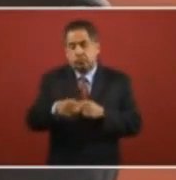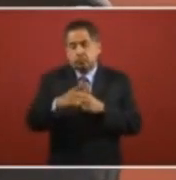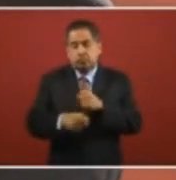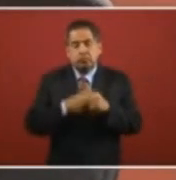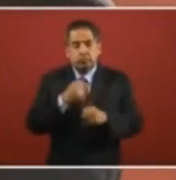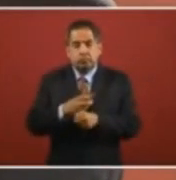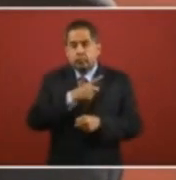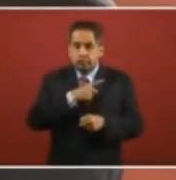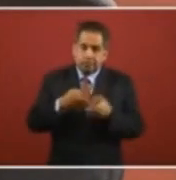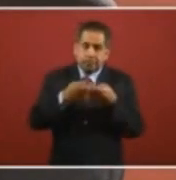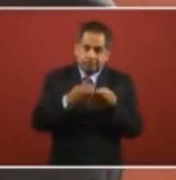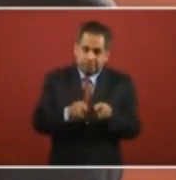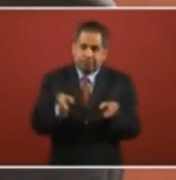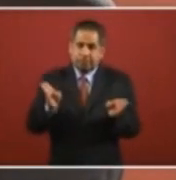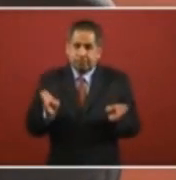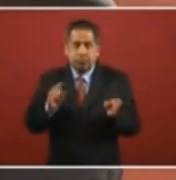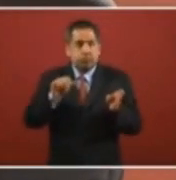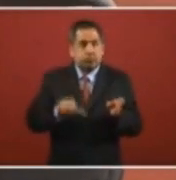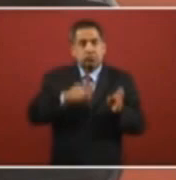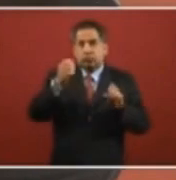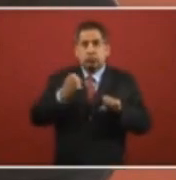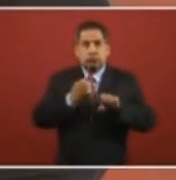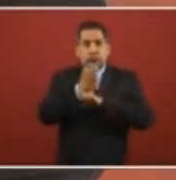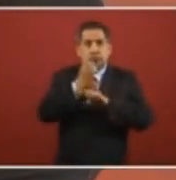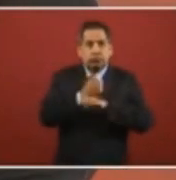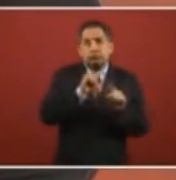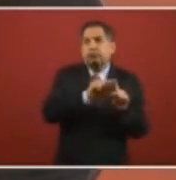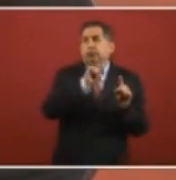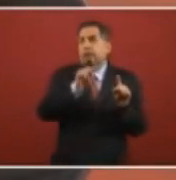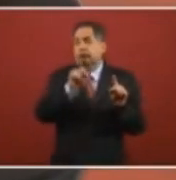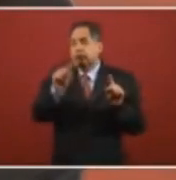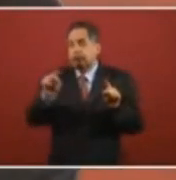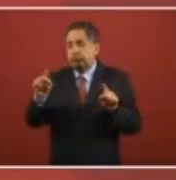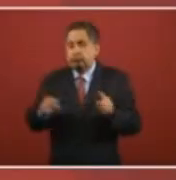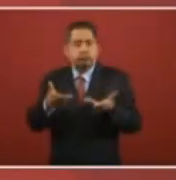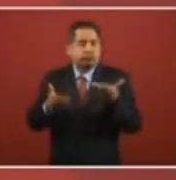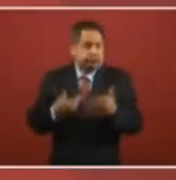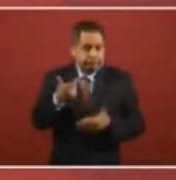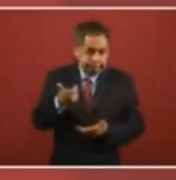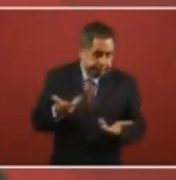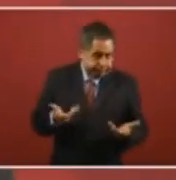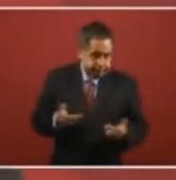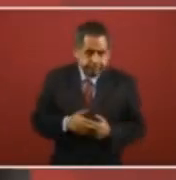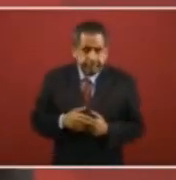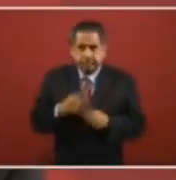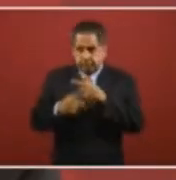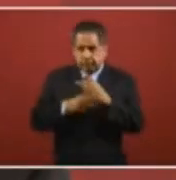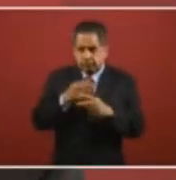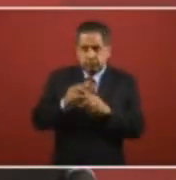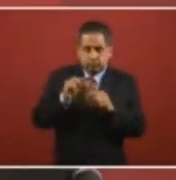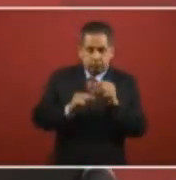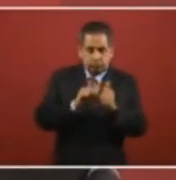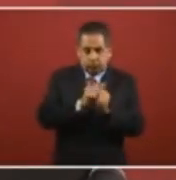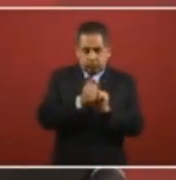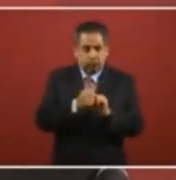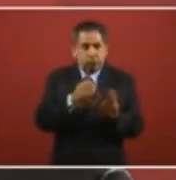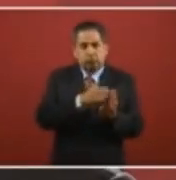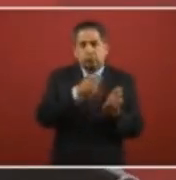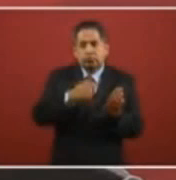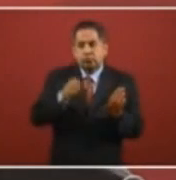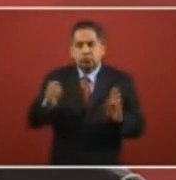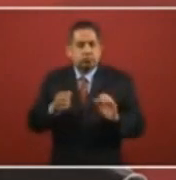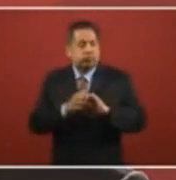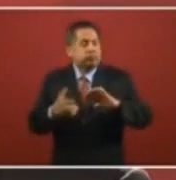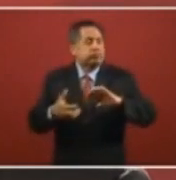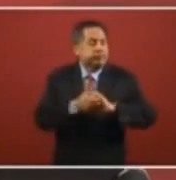tenemos que ampliarlo, vamos a tener que ampliarlo a otros estados de acuerdo a las posibilidades financieras que tenemos, pero lo vamos a ir ampliando. Son alianzas, como hicimos